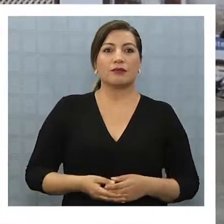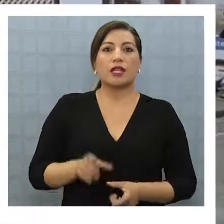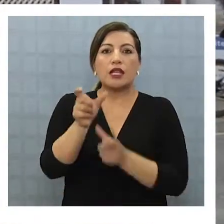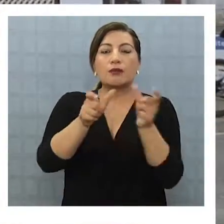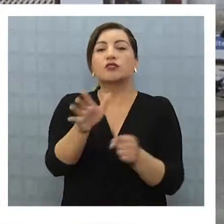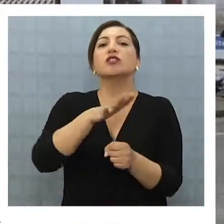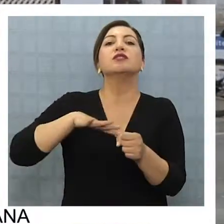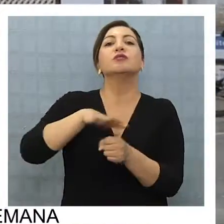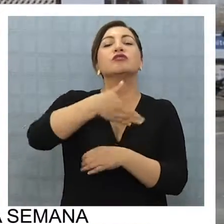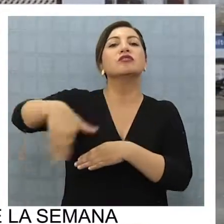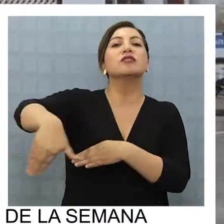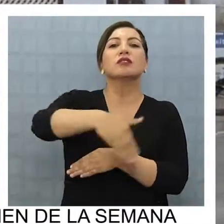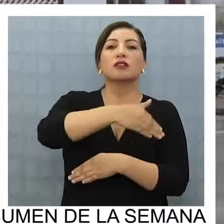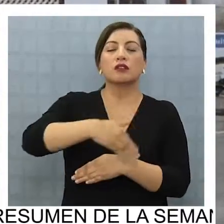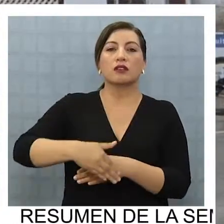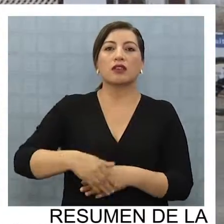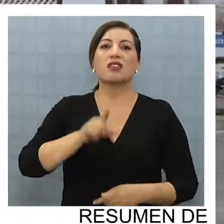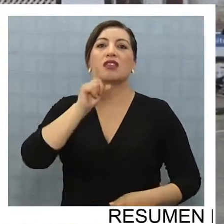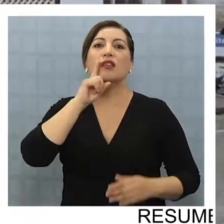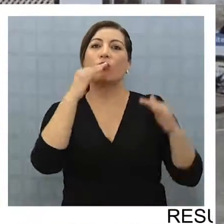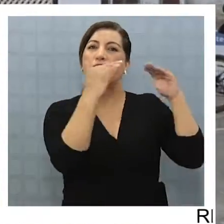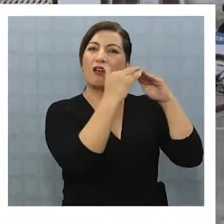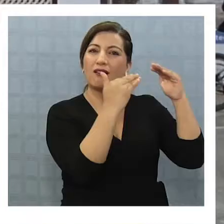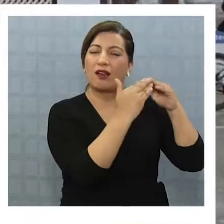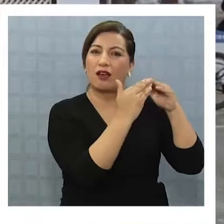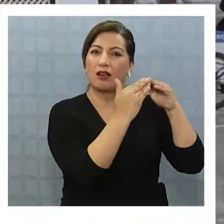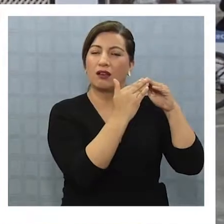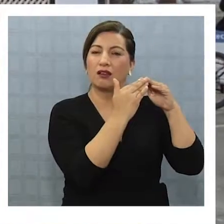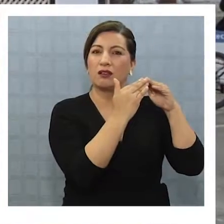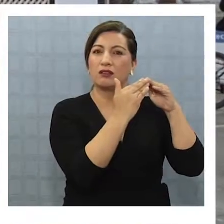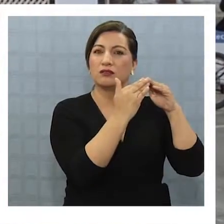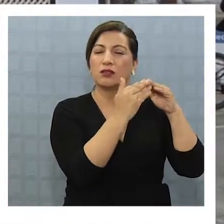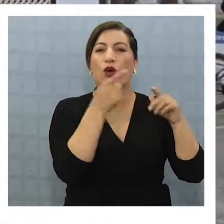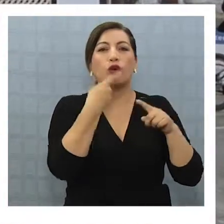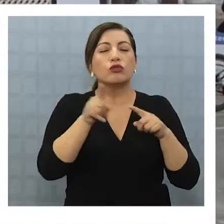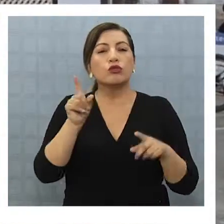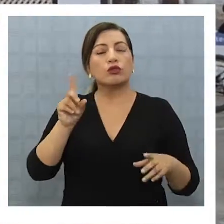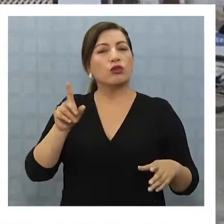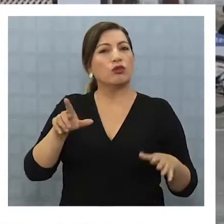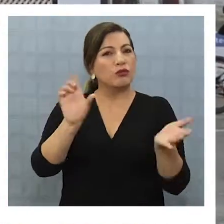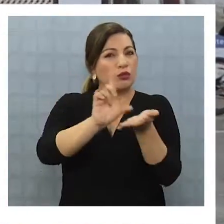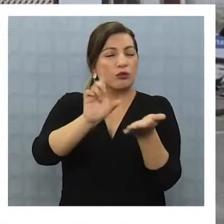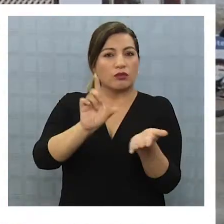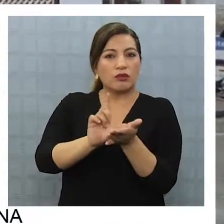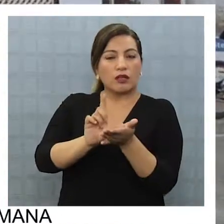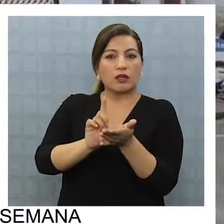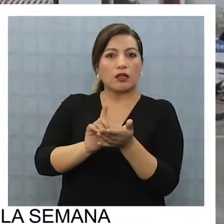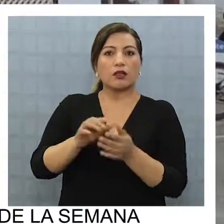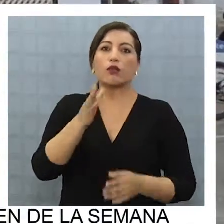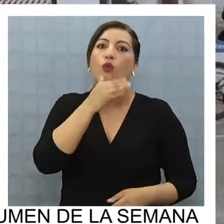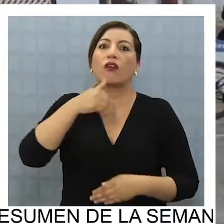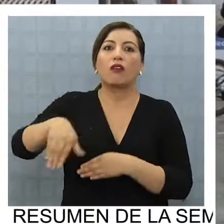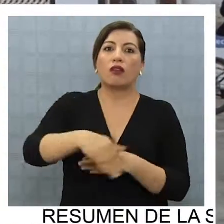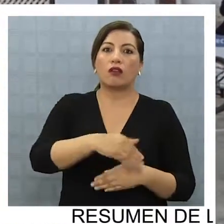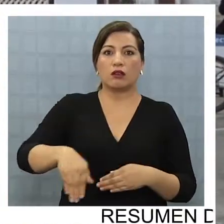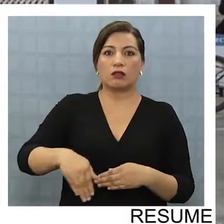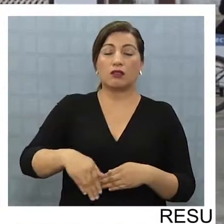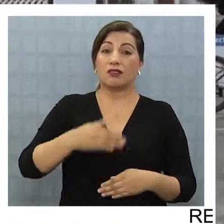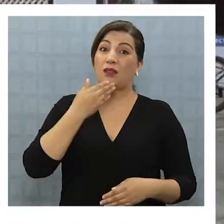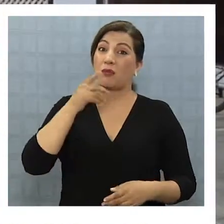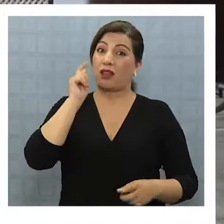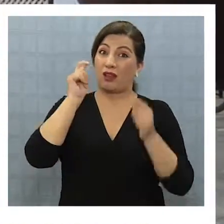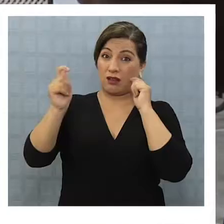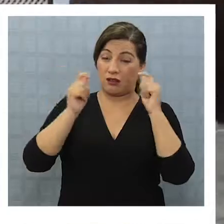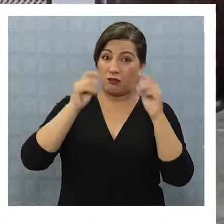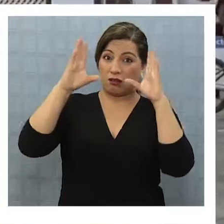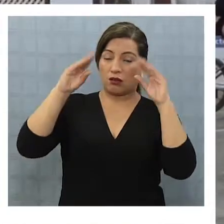en situación de calle debería estar en un calpón o un refugio donde no estén en la calle porque la calle es peligrosa en la